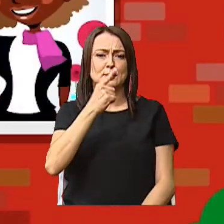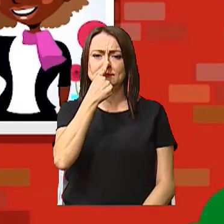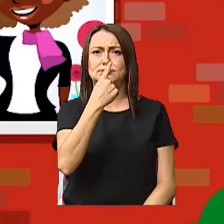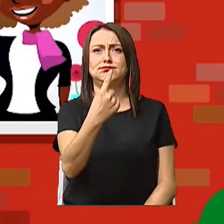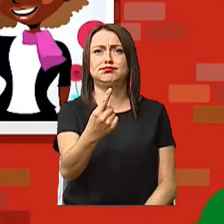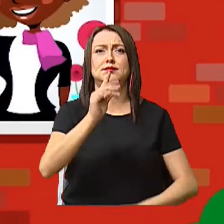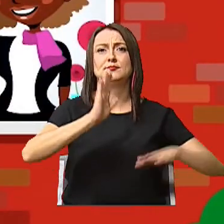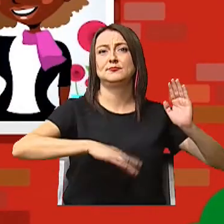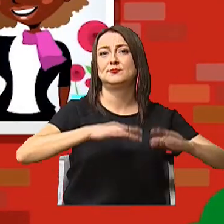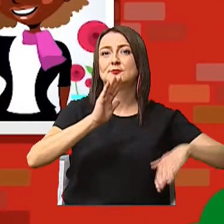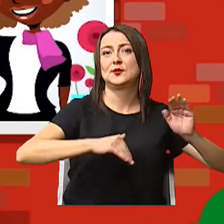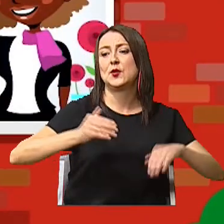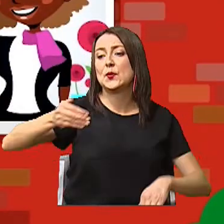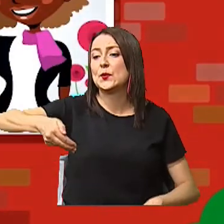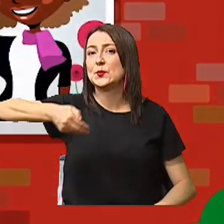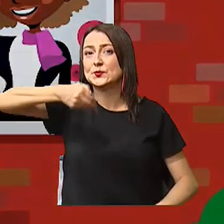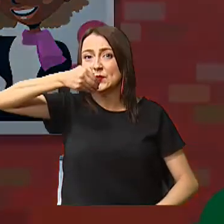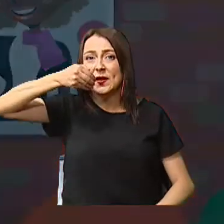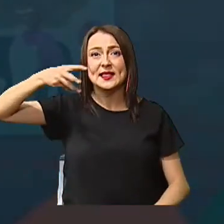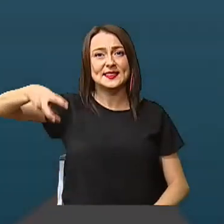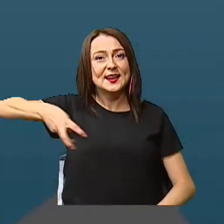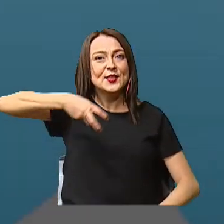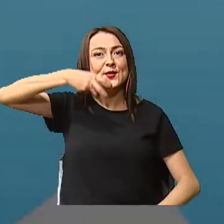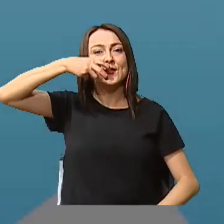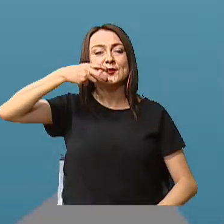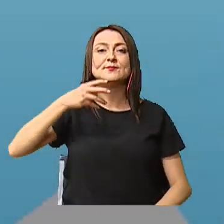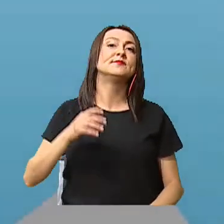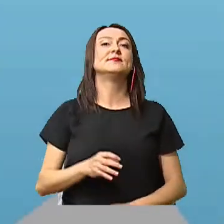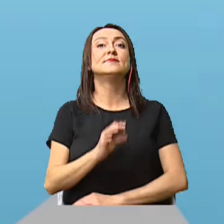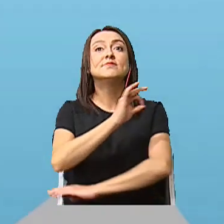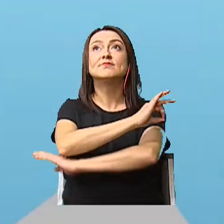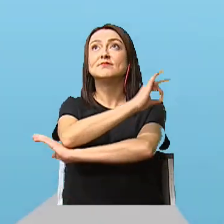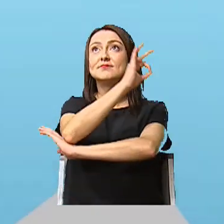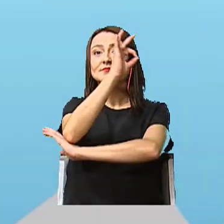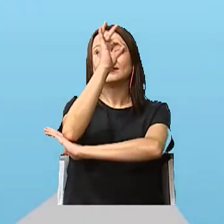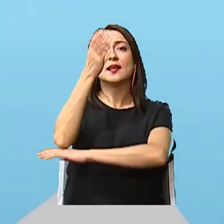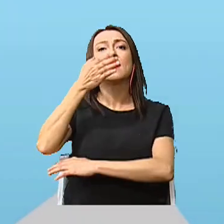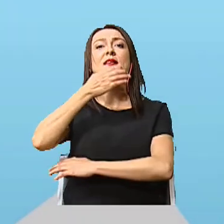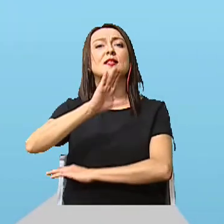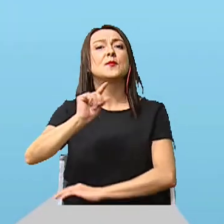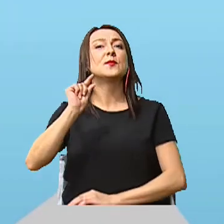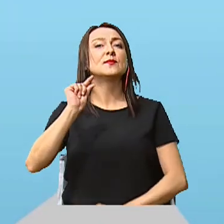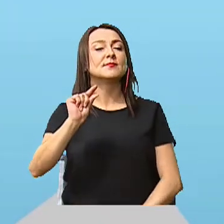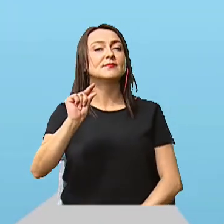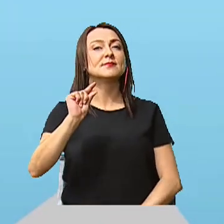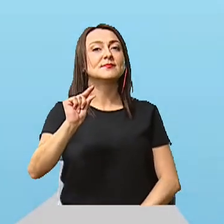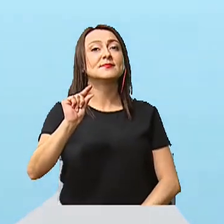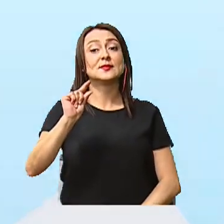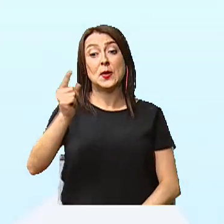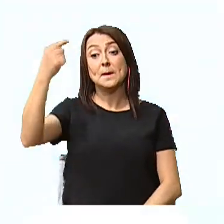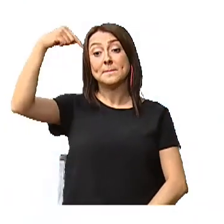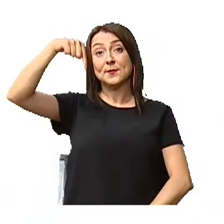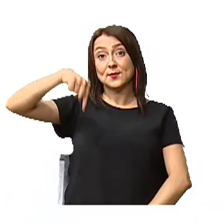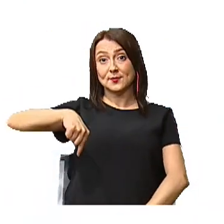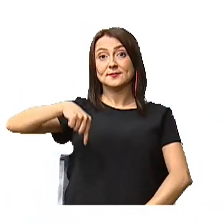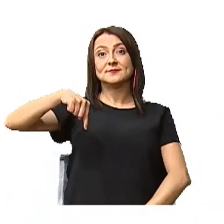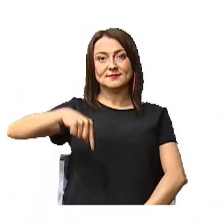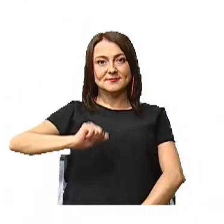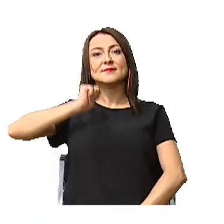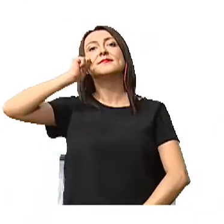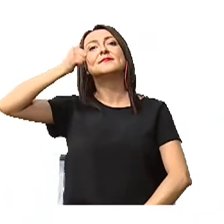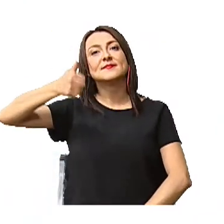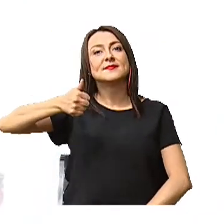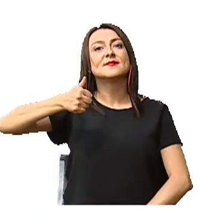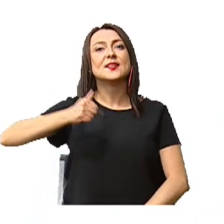tambor con una cuchara y un tenedor Sol, solecito, caliéntame un poquito por hoy